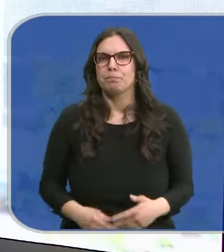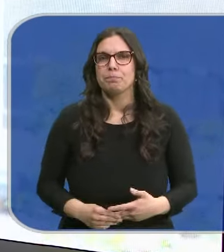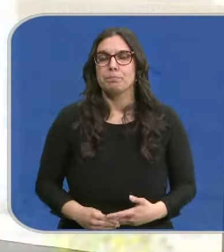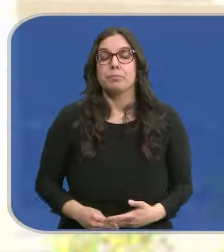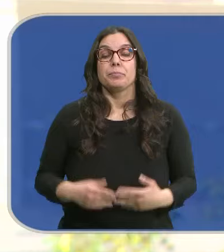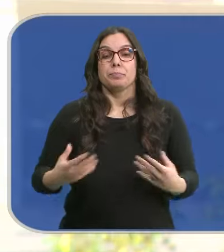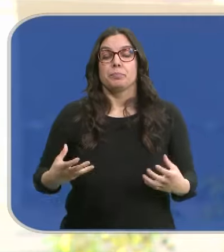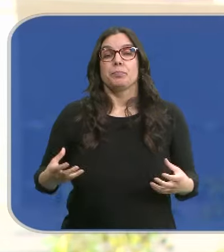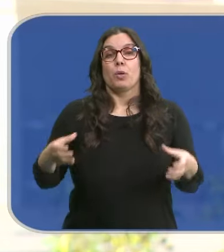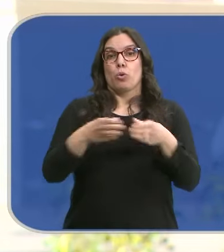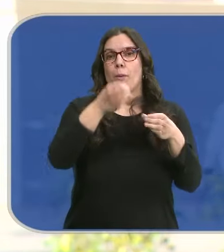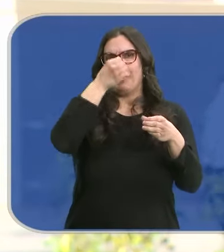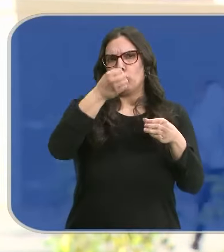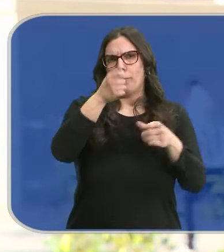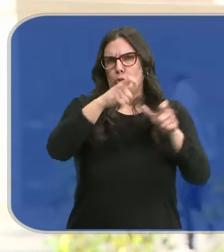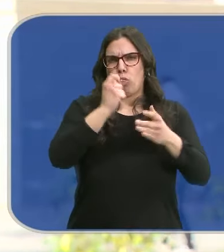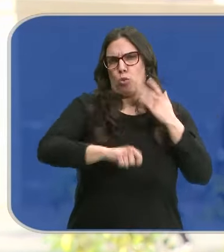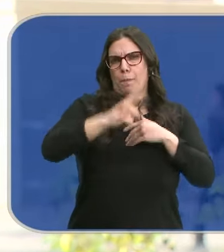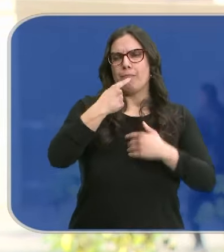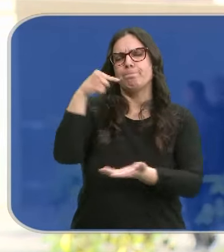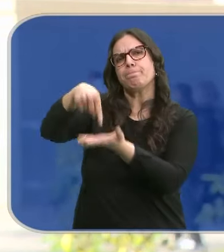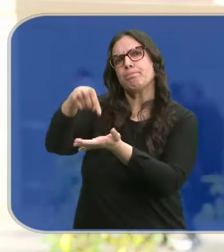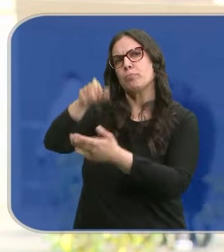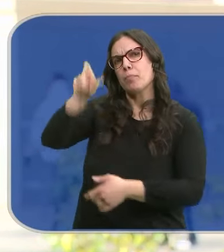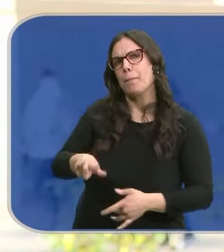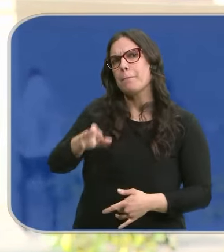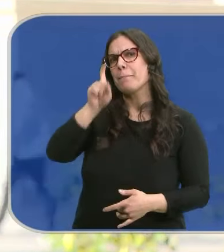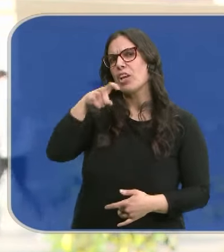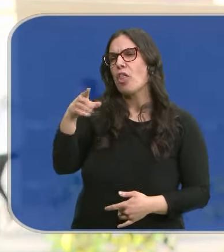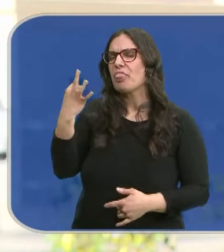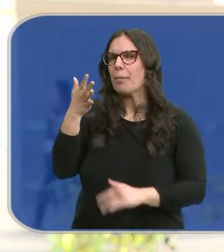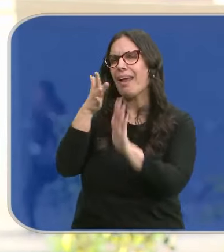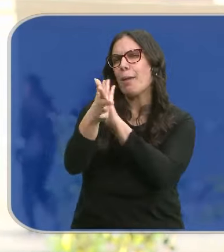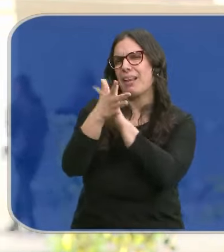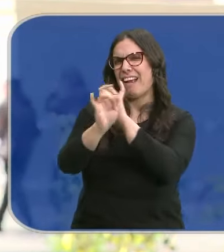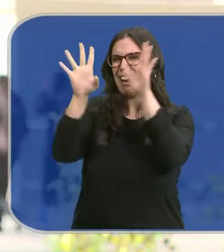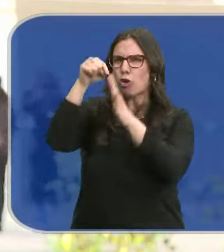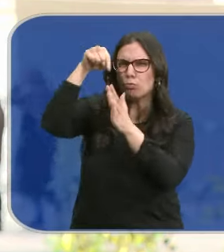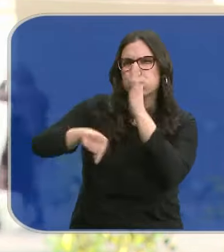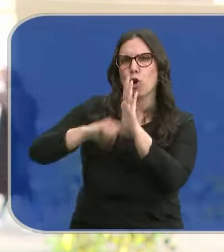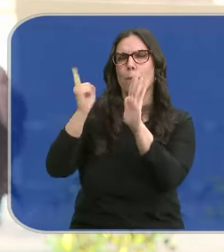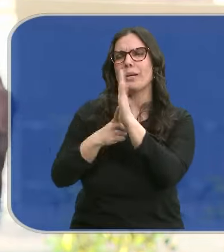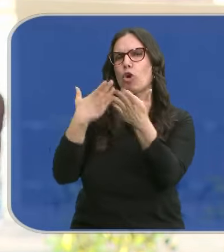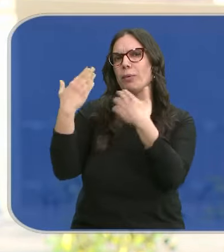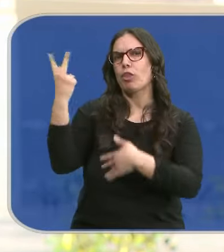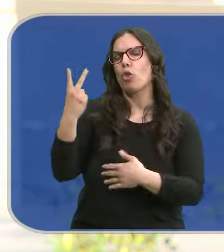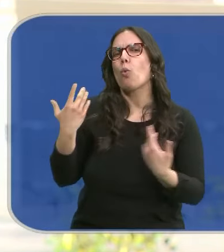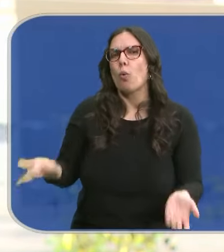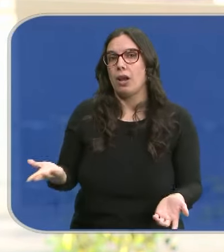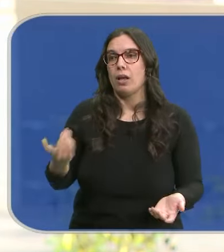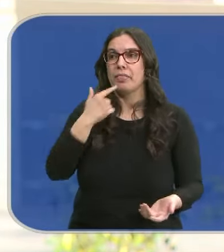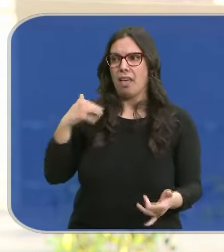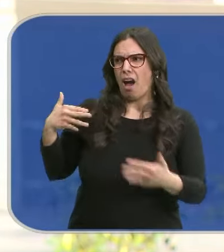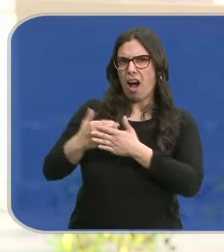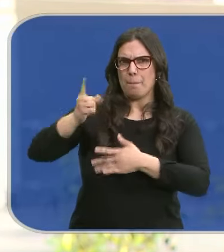Pues el núcleo duro del PSOE exige al líder de los populares que desvele el contenido íntegro de esas conversaciones y le acusan de estar